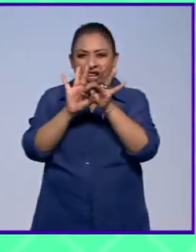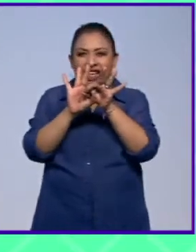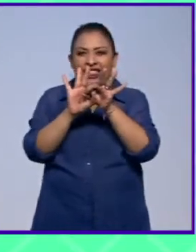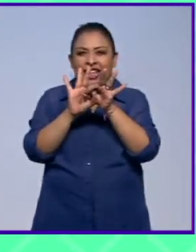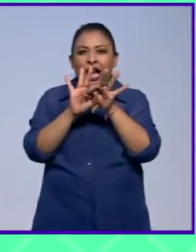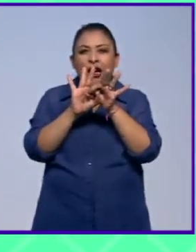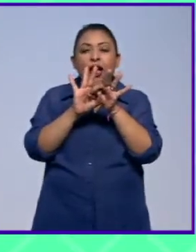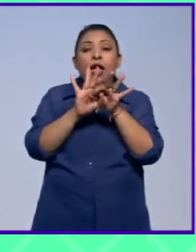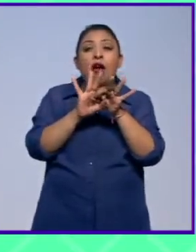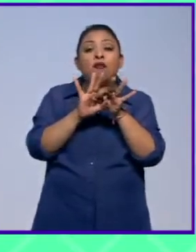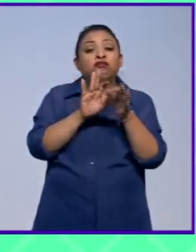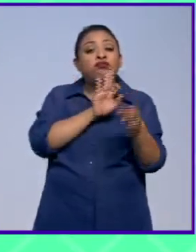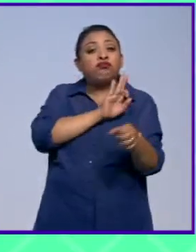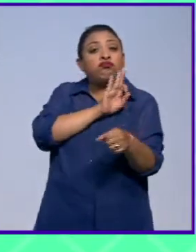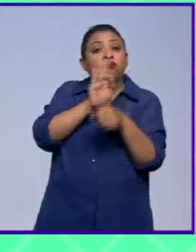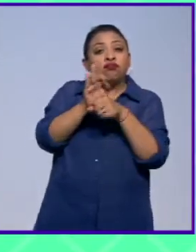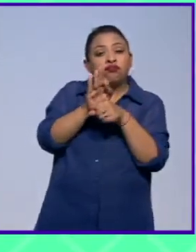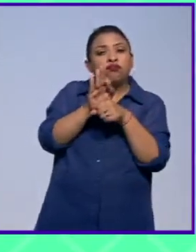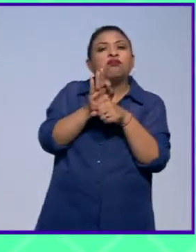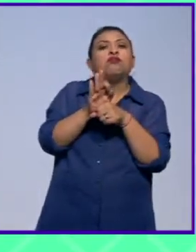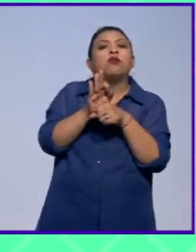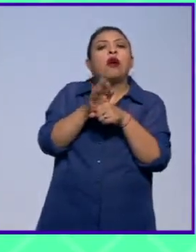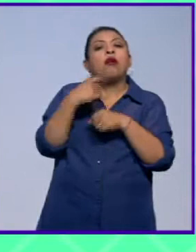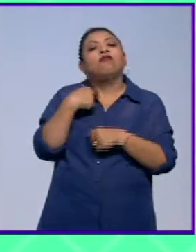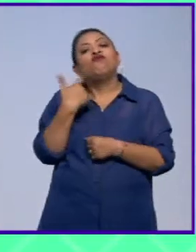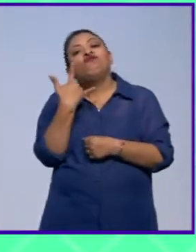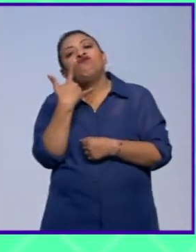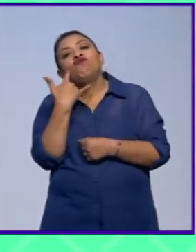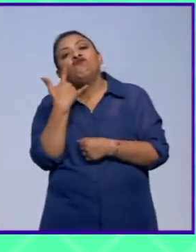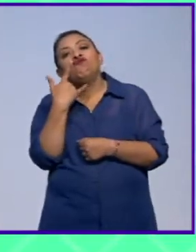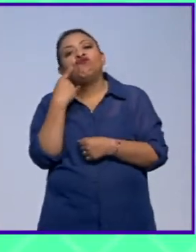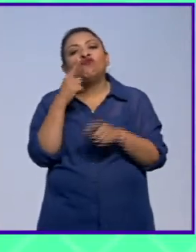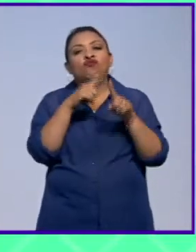favorece la observación de la obra.